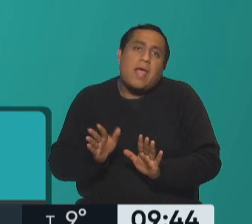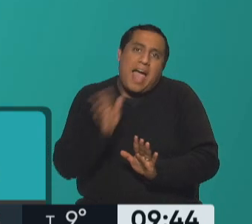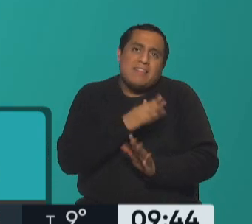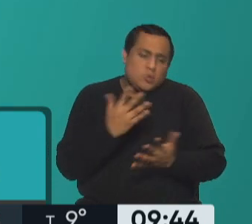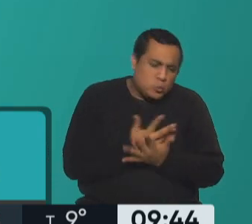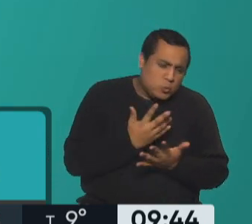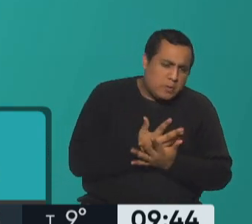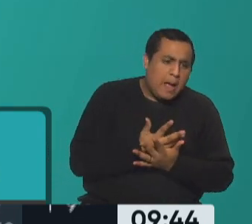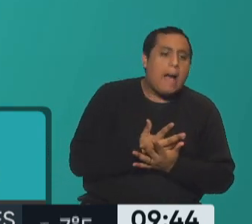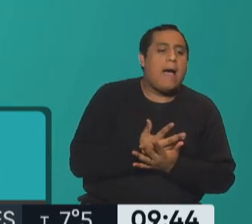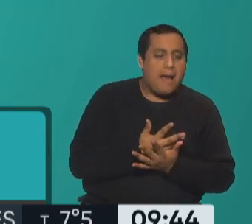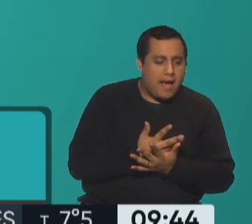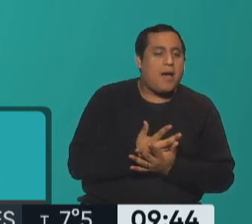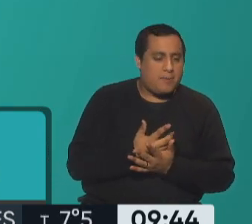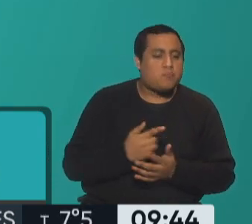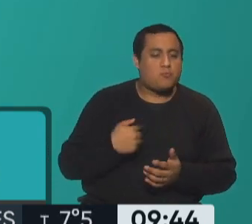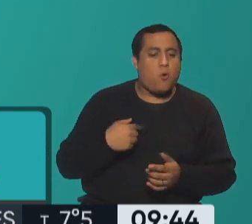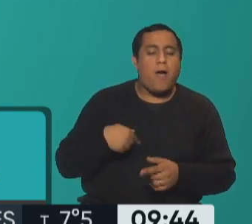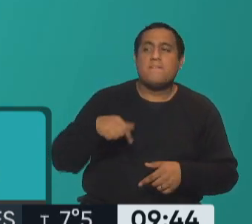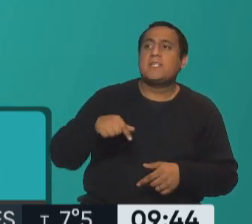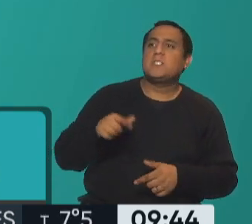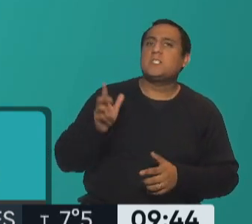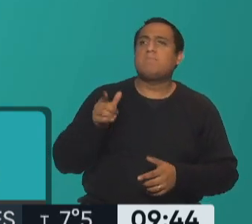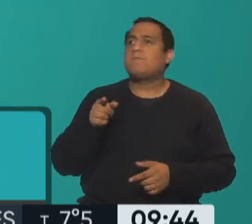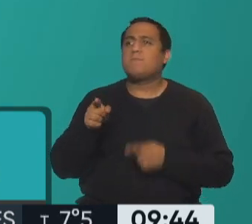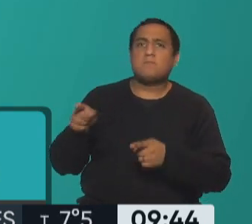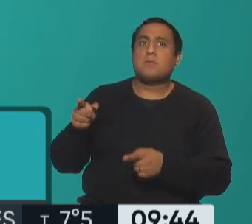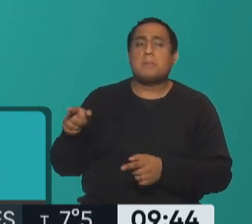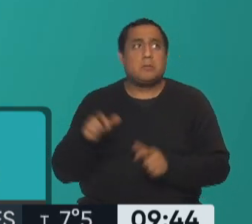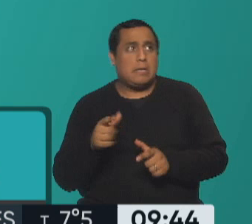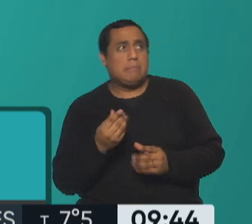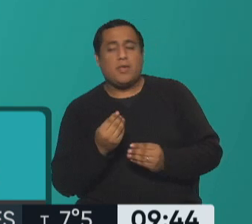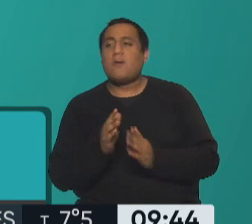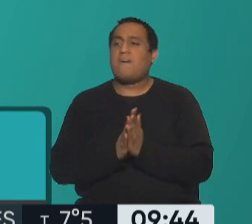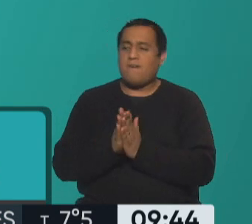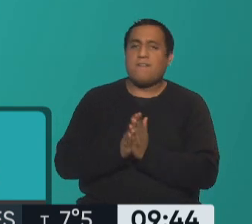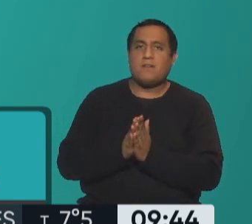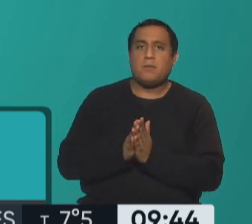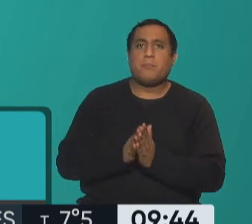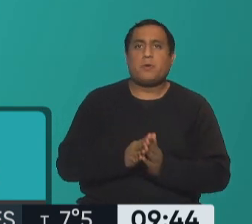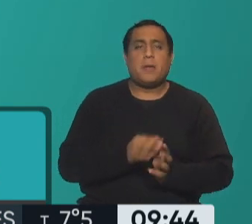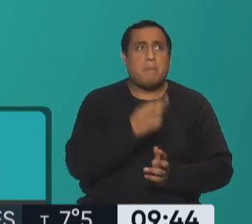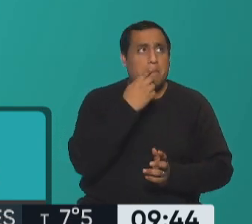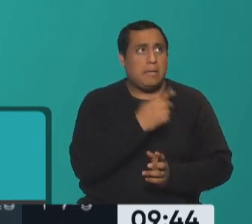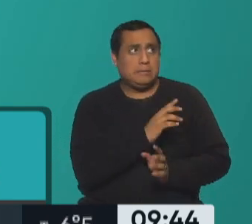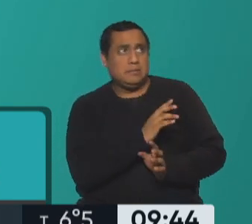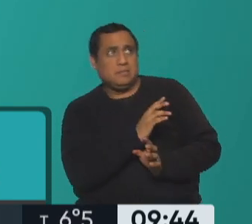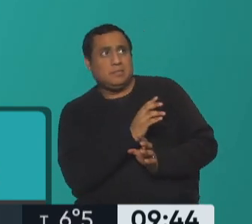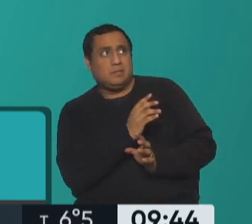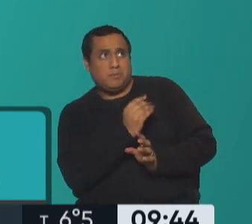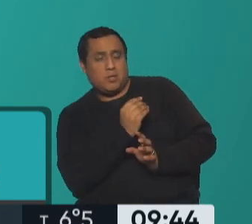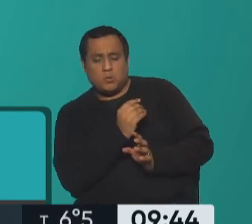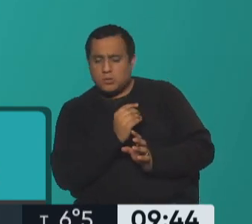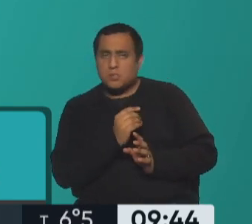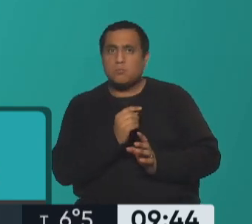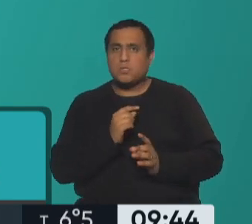le hacen a otro lo que su papá o la persona que está ahí poniéndole miedo le hace a él. Entonces, muchos